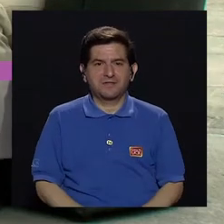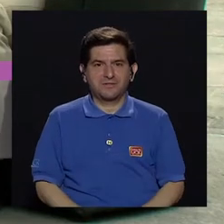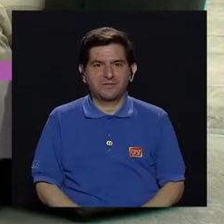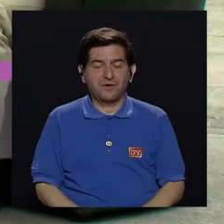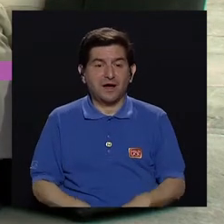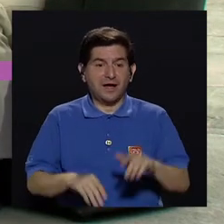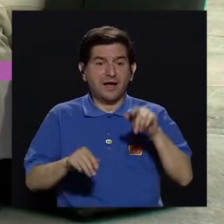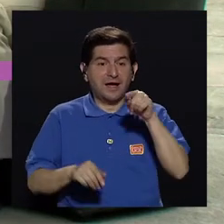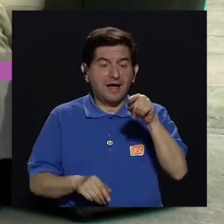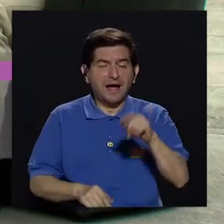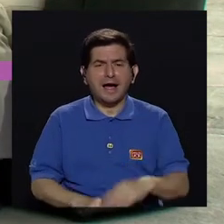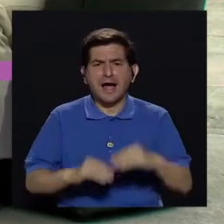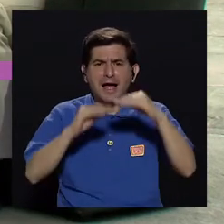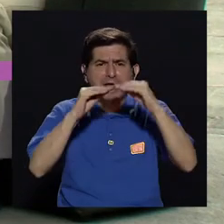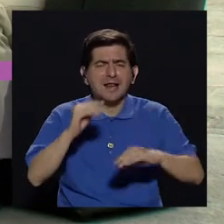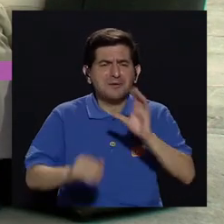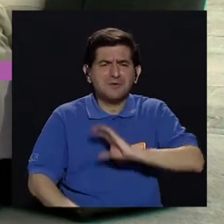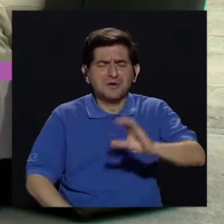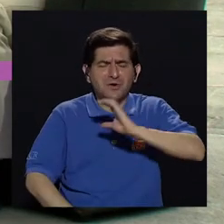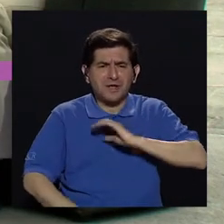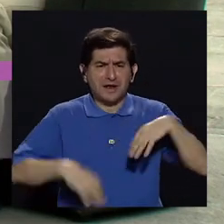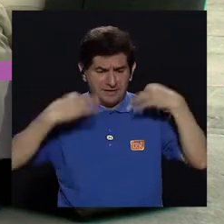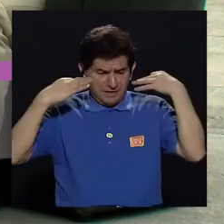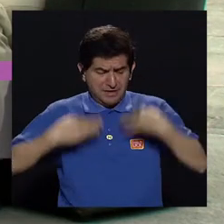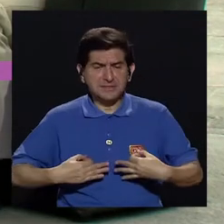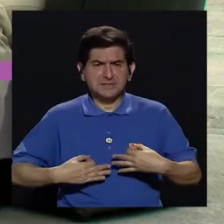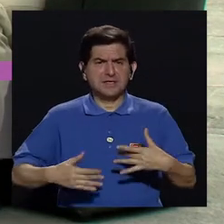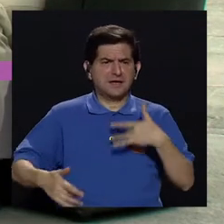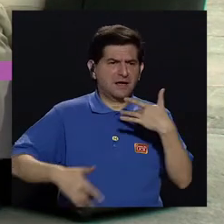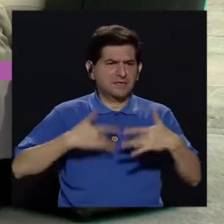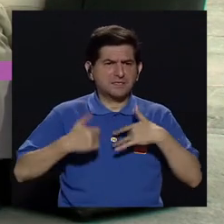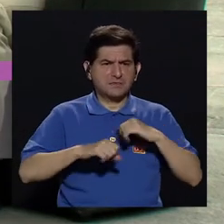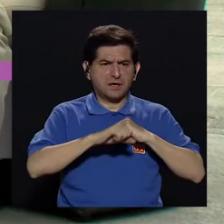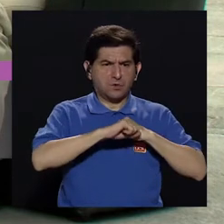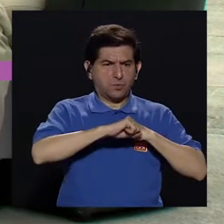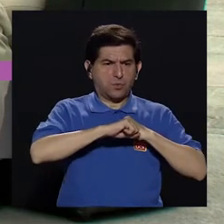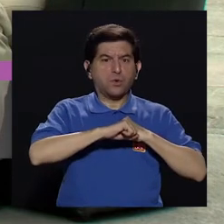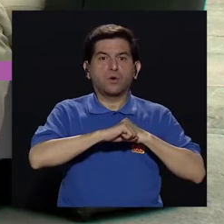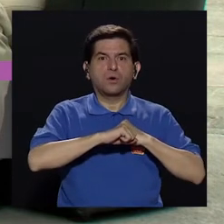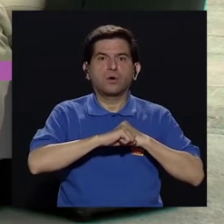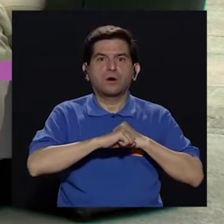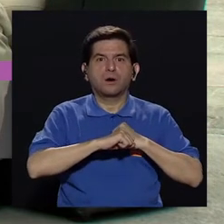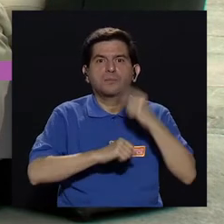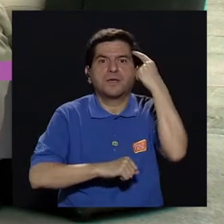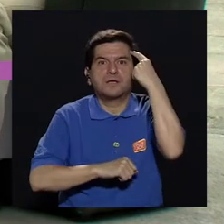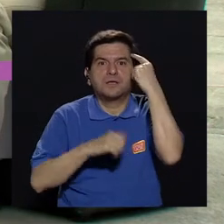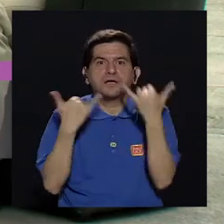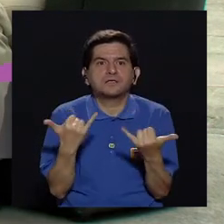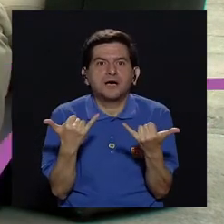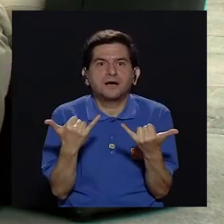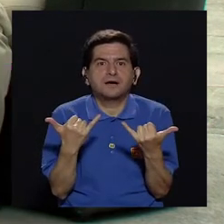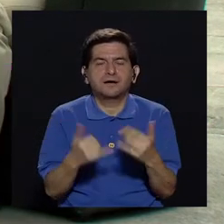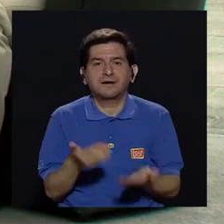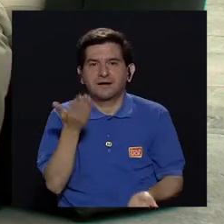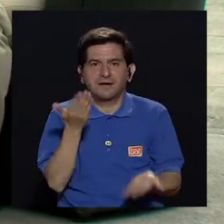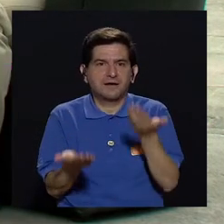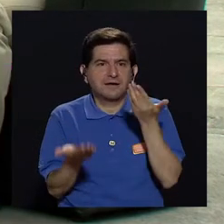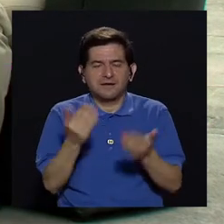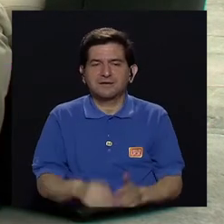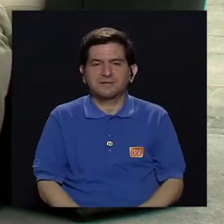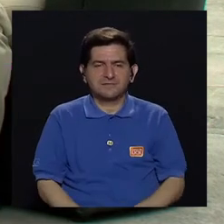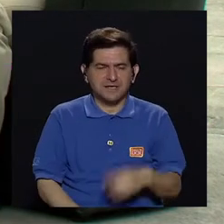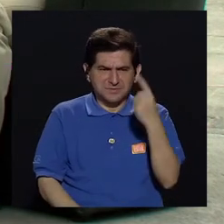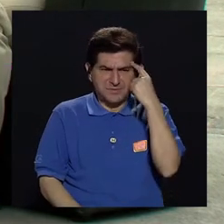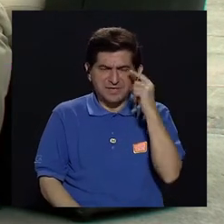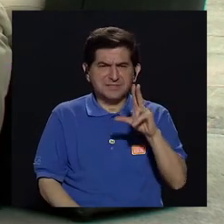cuando esto sucede, entonces el menor indicador fisiológico, de repente sienten una palpitación y dicen, ay no, o sea, no consideran que tal